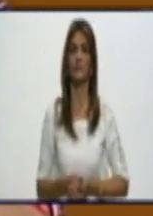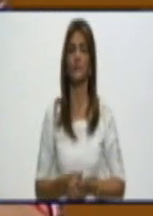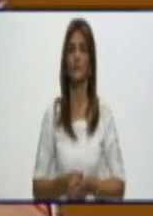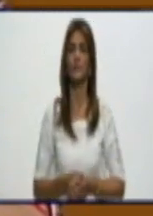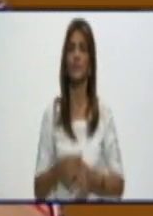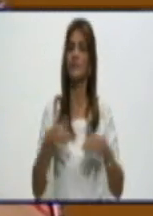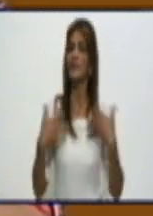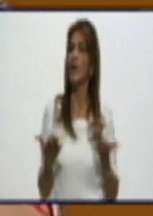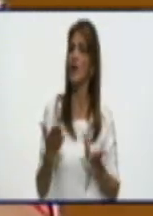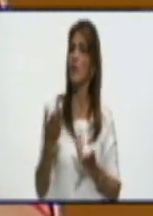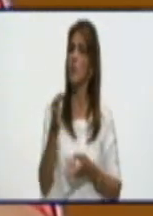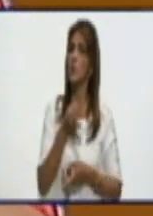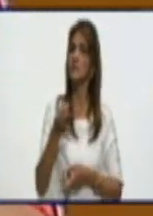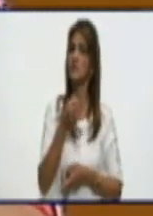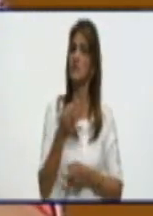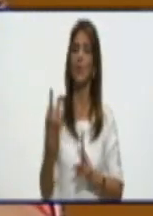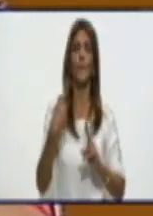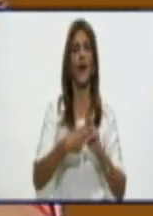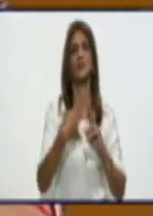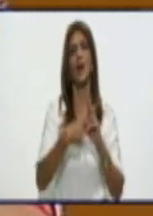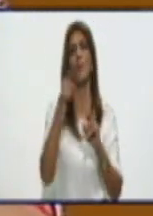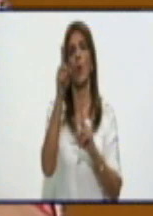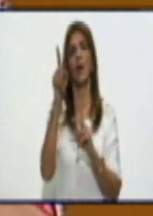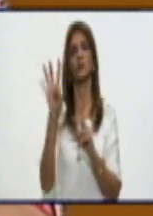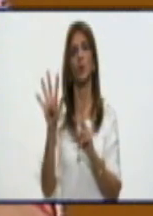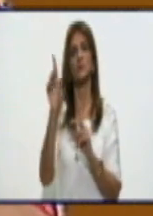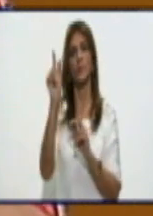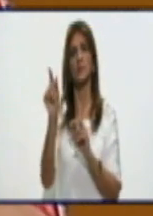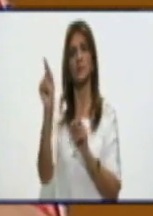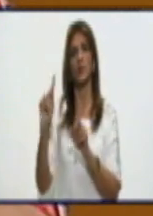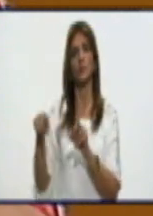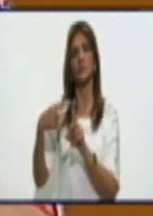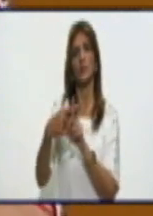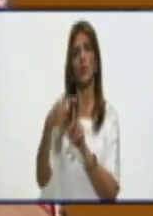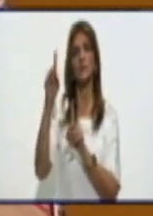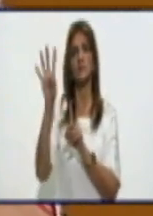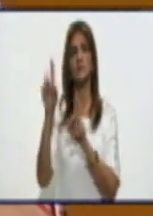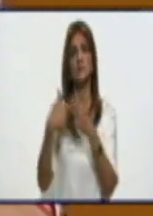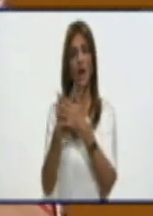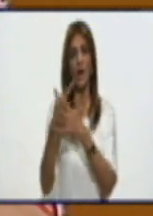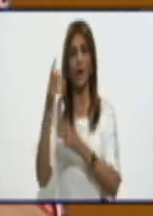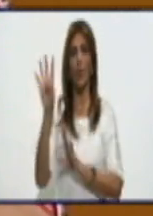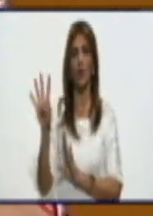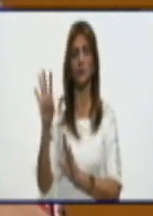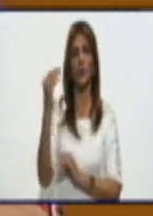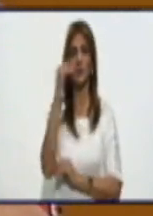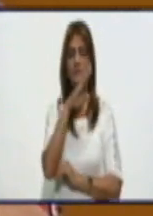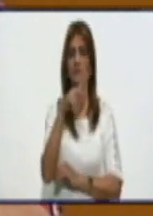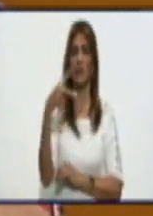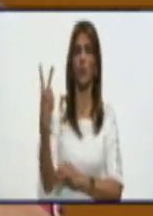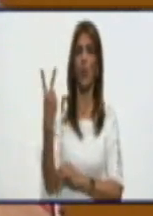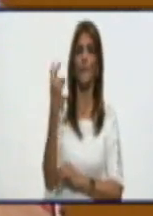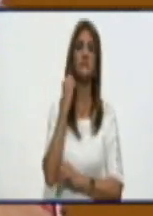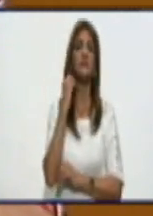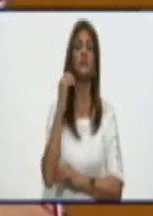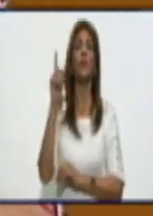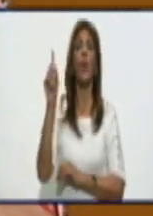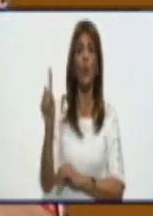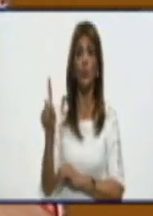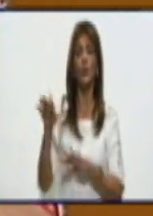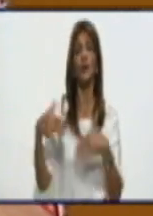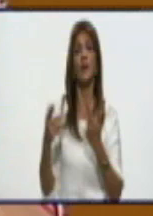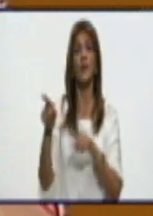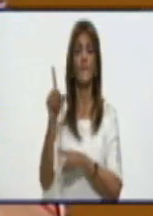Pertenecientes a los municipios Bayamo con 14 casos, Yara 4, Guisa 2 y Manzanillo 1, que en el caso de